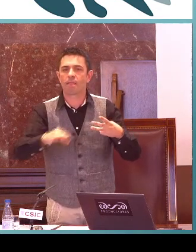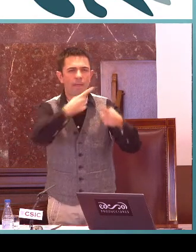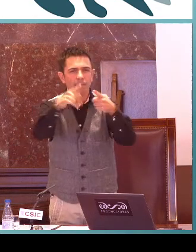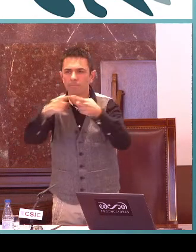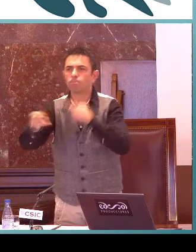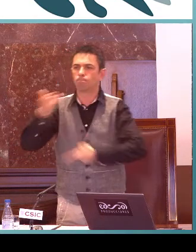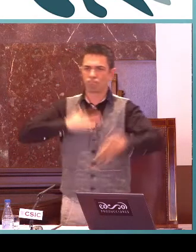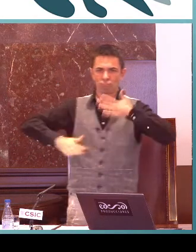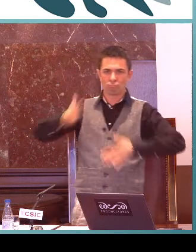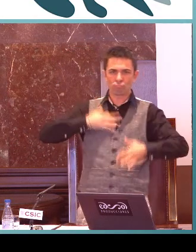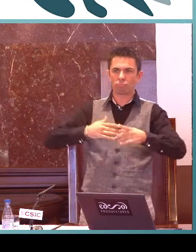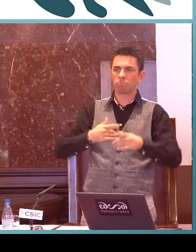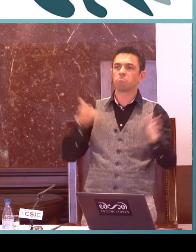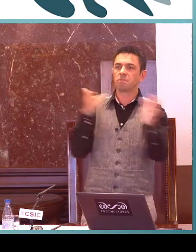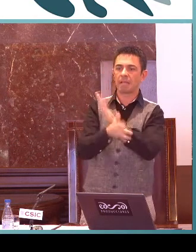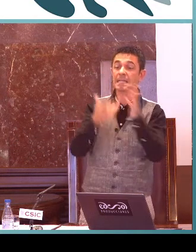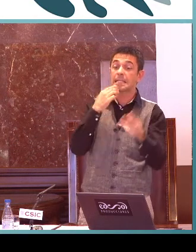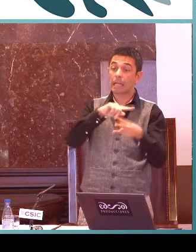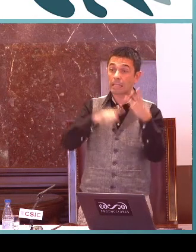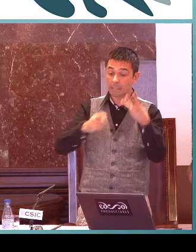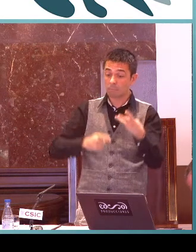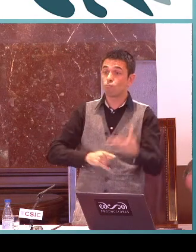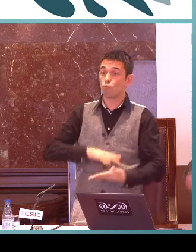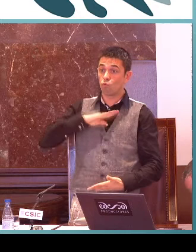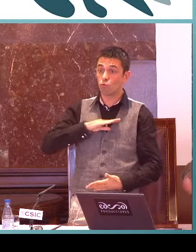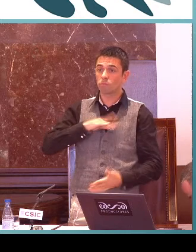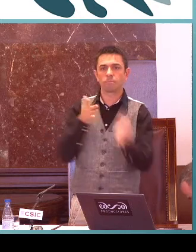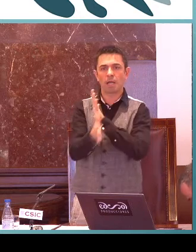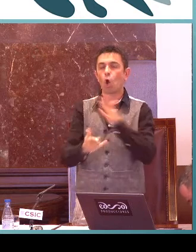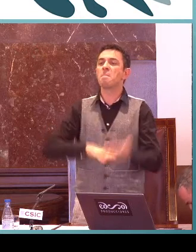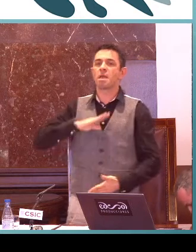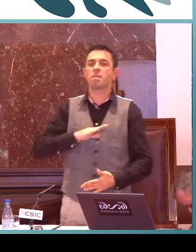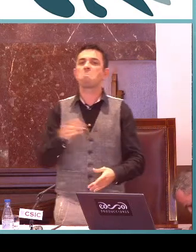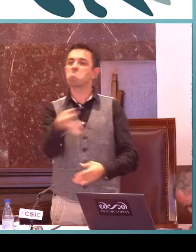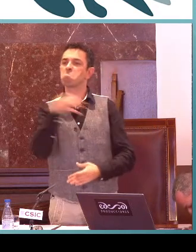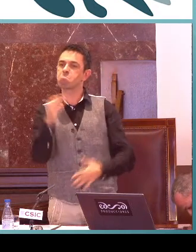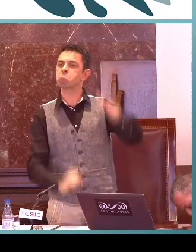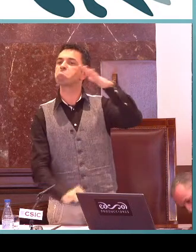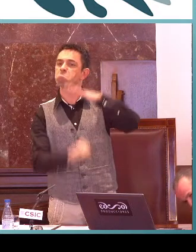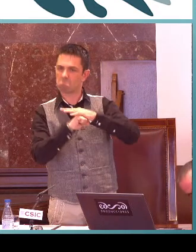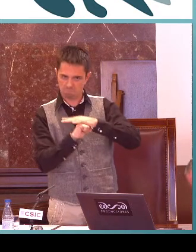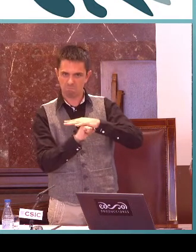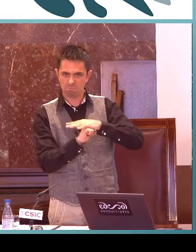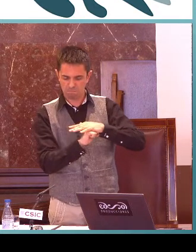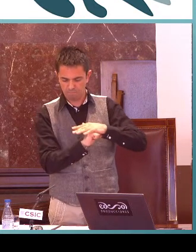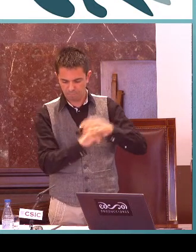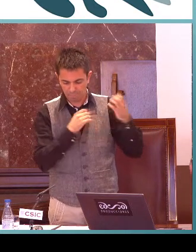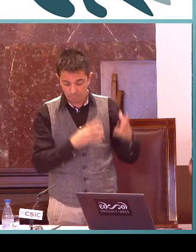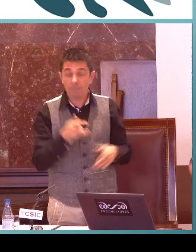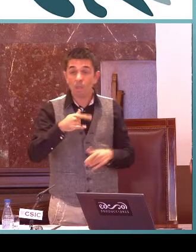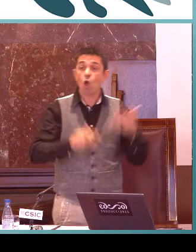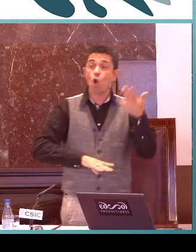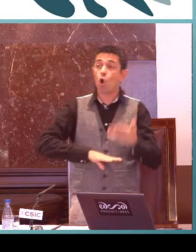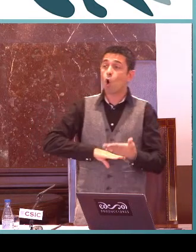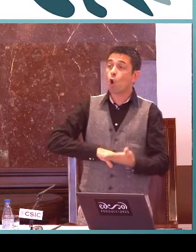tienen que tener capacidades para adquirir esa lengua. Todas estas tres competencias una vez conseguidas